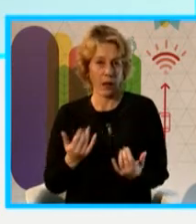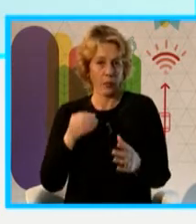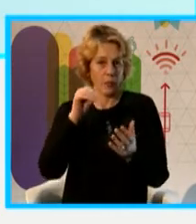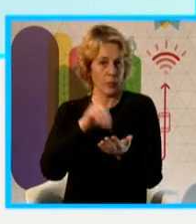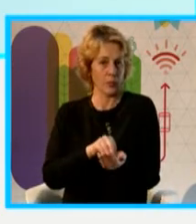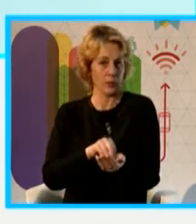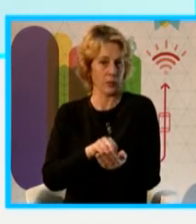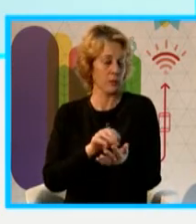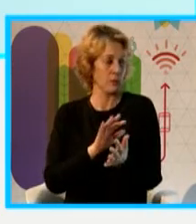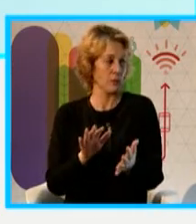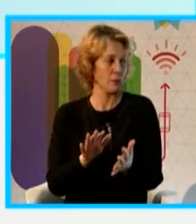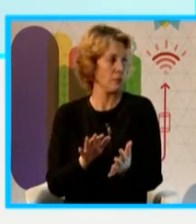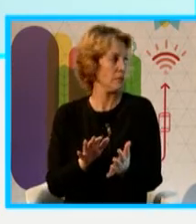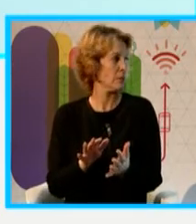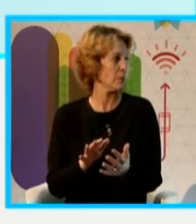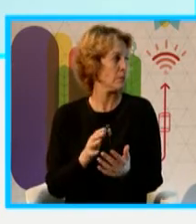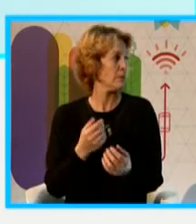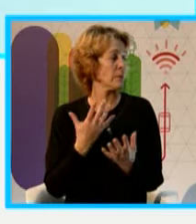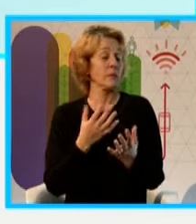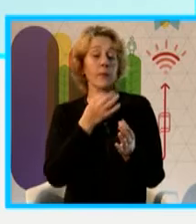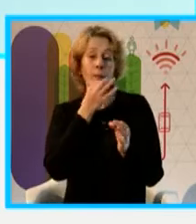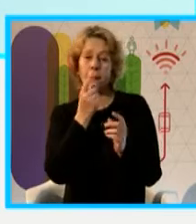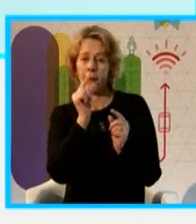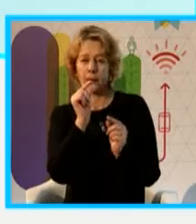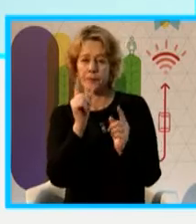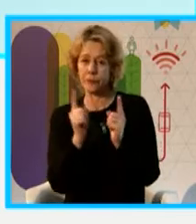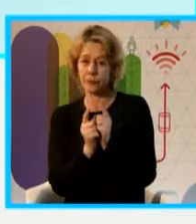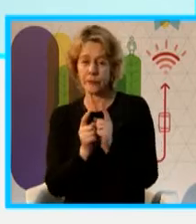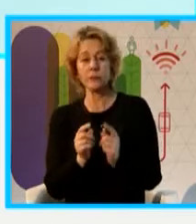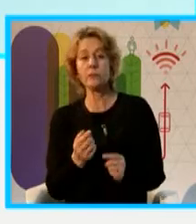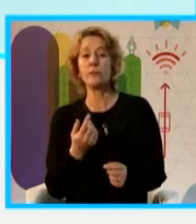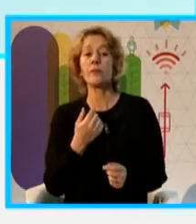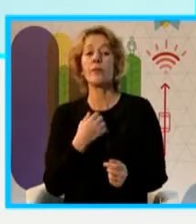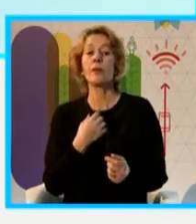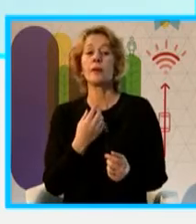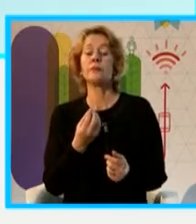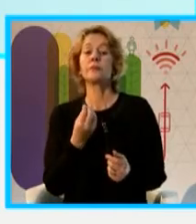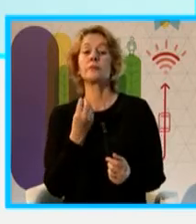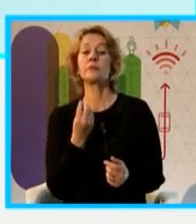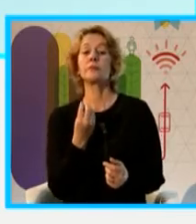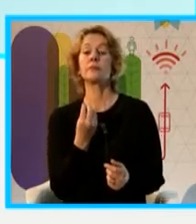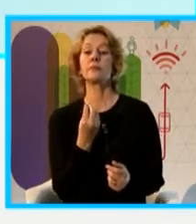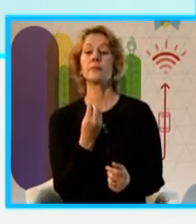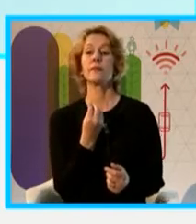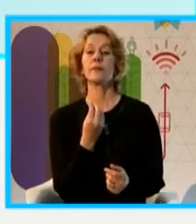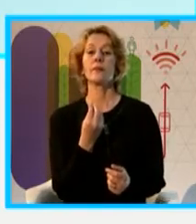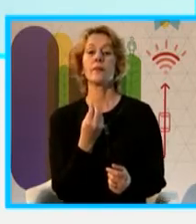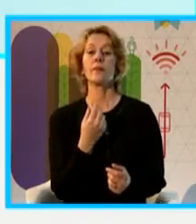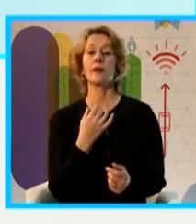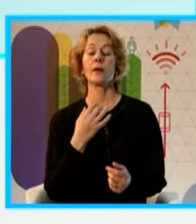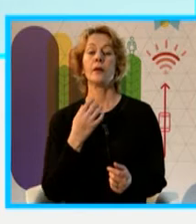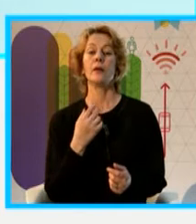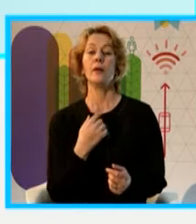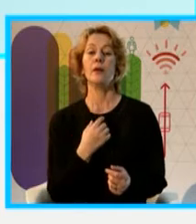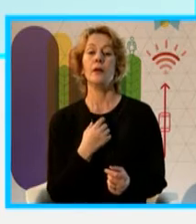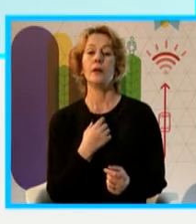Antes de... Sí, les quería comentar un poco en qué estamos, de alguna manera se está